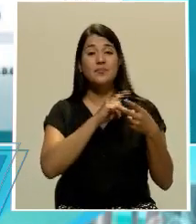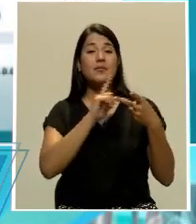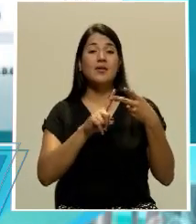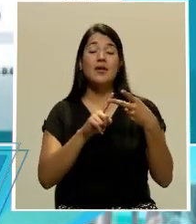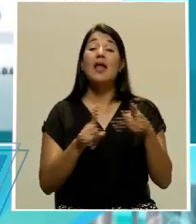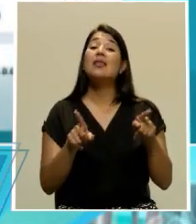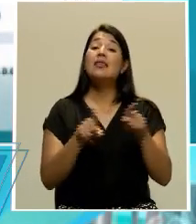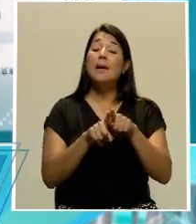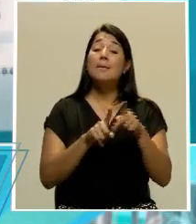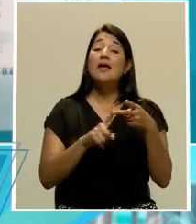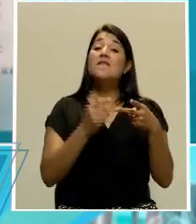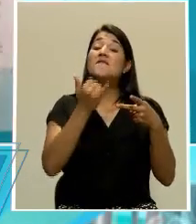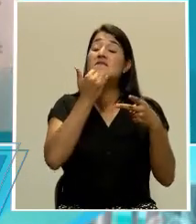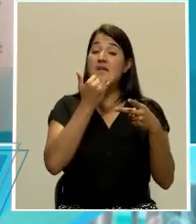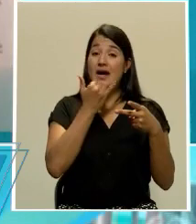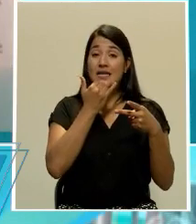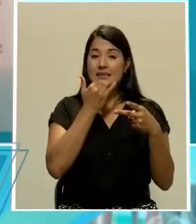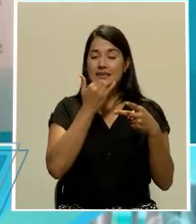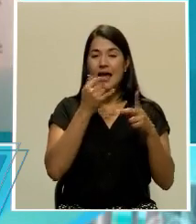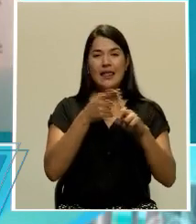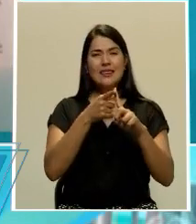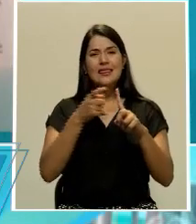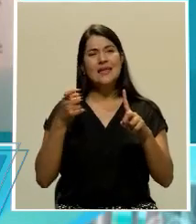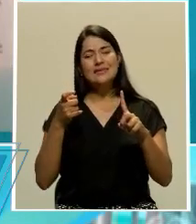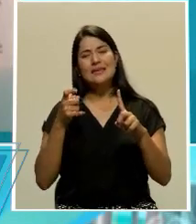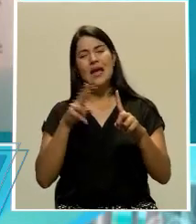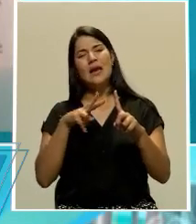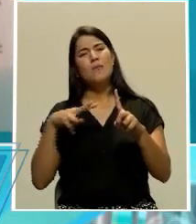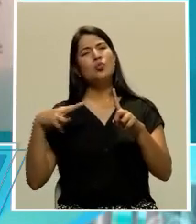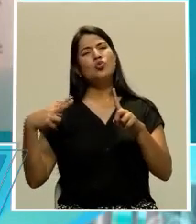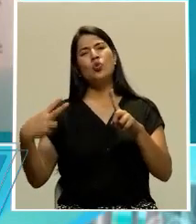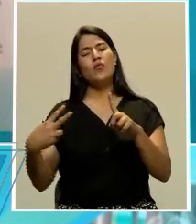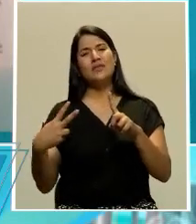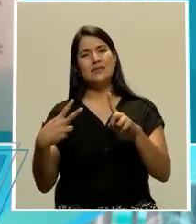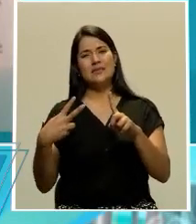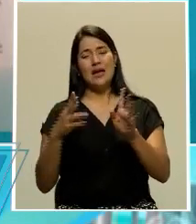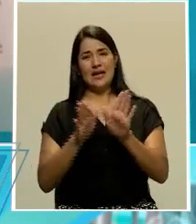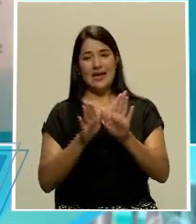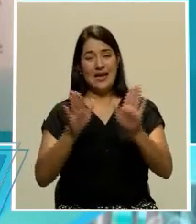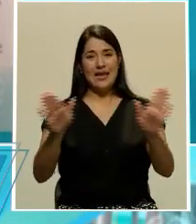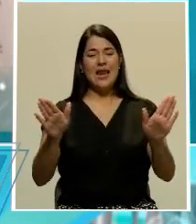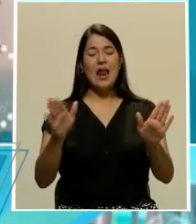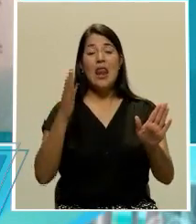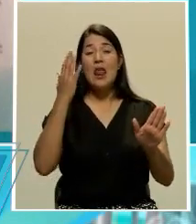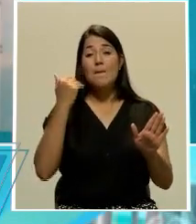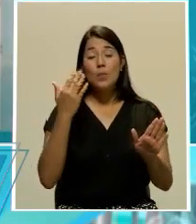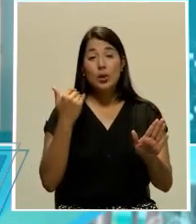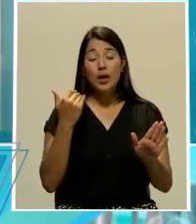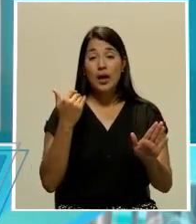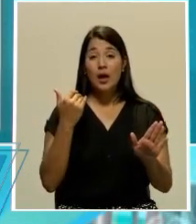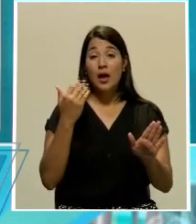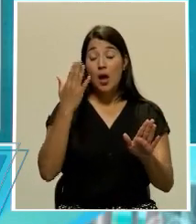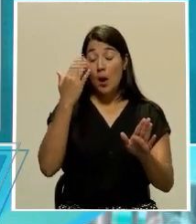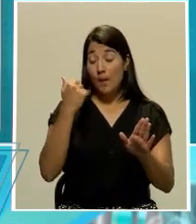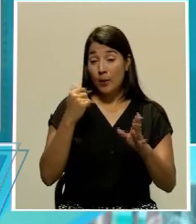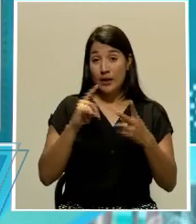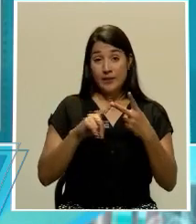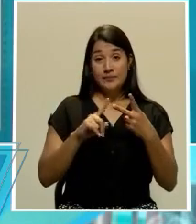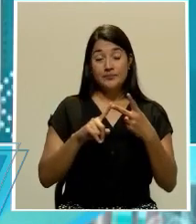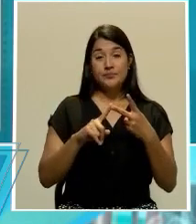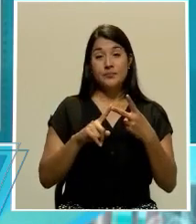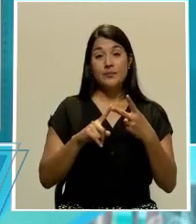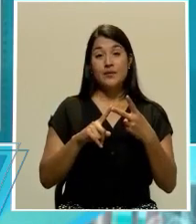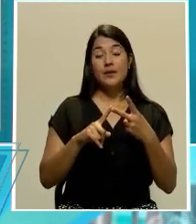y por otro lado falla en la dimensión de lo objetivo o lo material, como bien lo está señalando, porque, que es la otra dimensión,